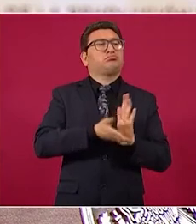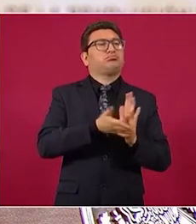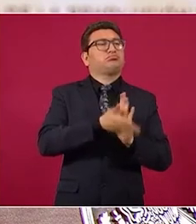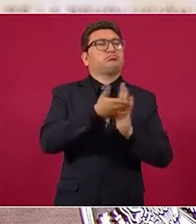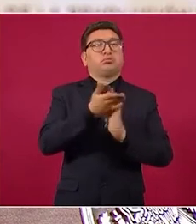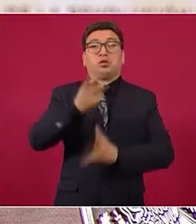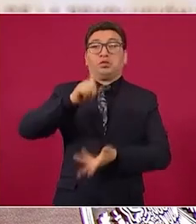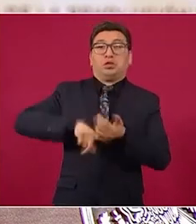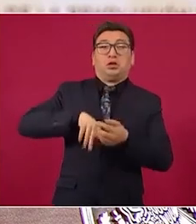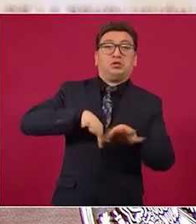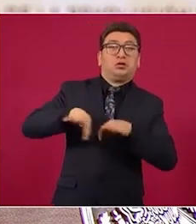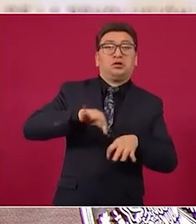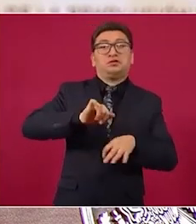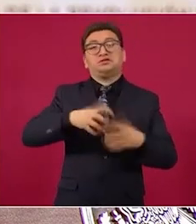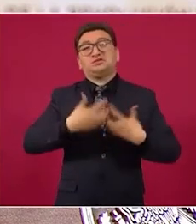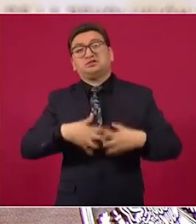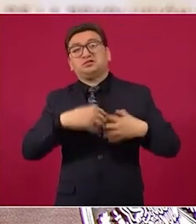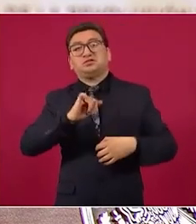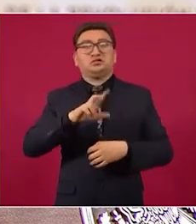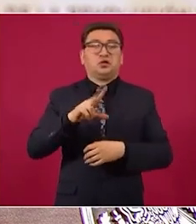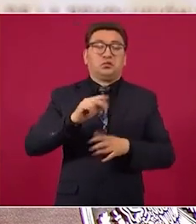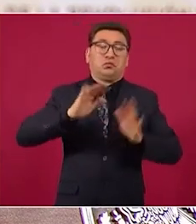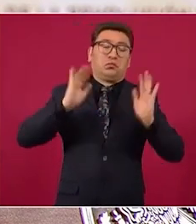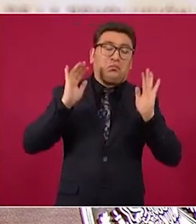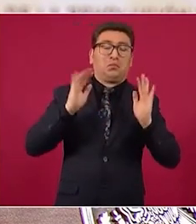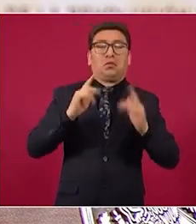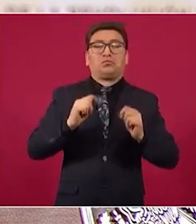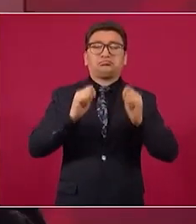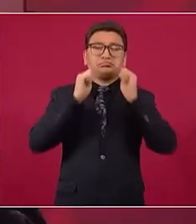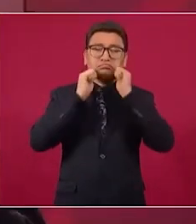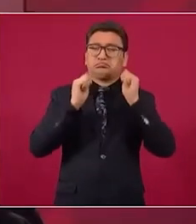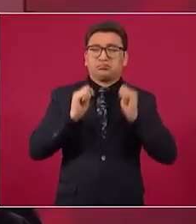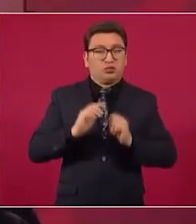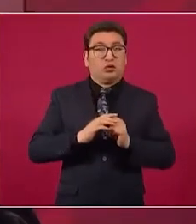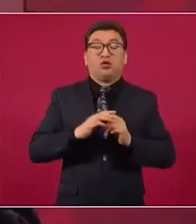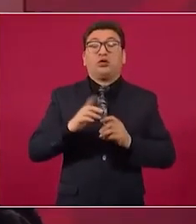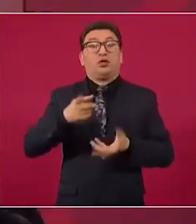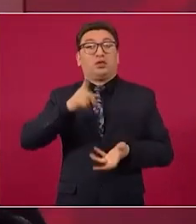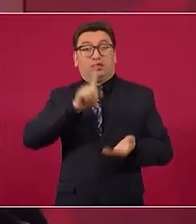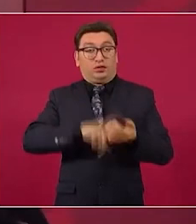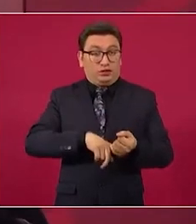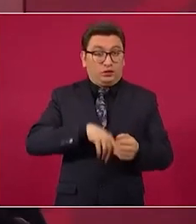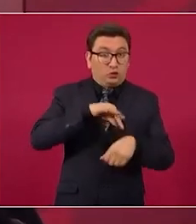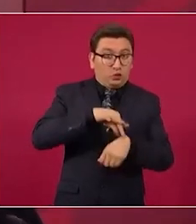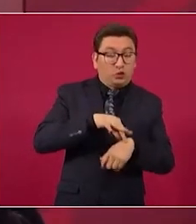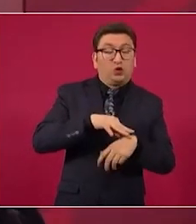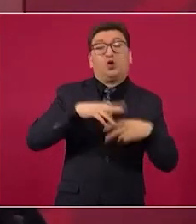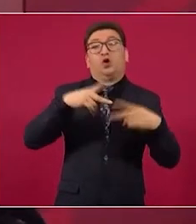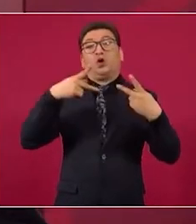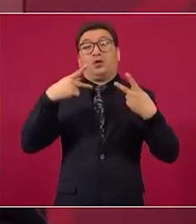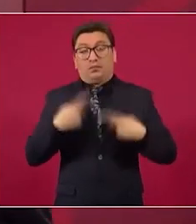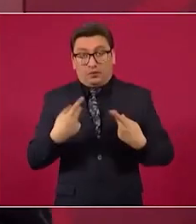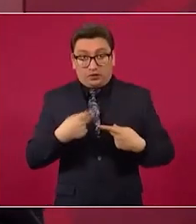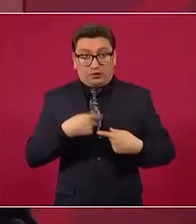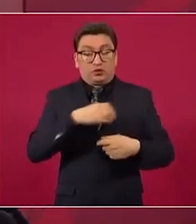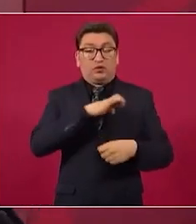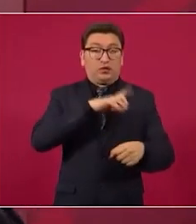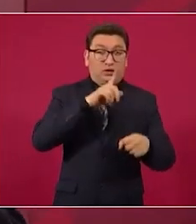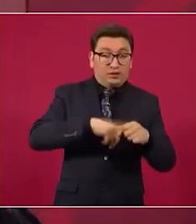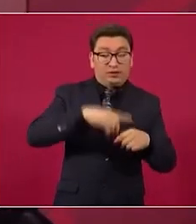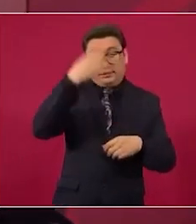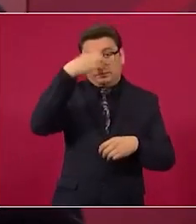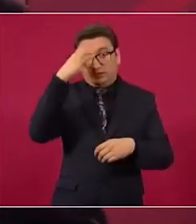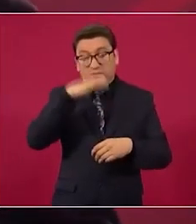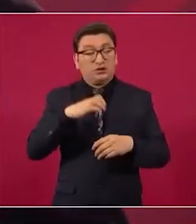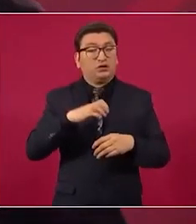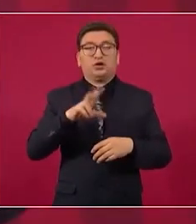si iba a funcionar el hospital si iba a tener los médicos si iba a tener los especialistas si iba a tener los medicamentos no ellos iban